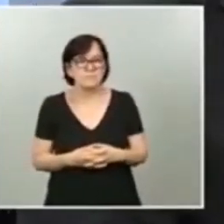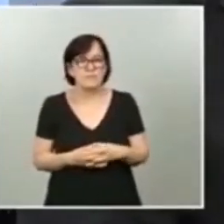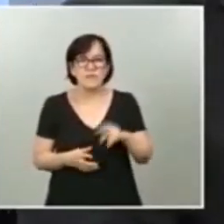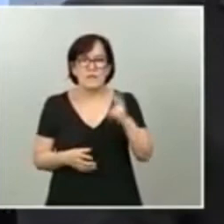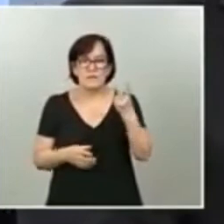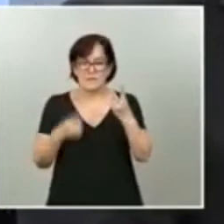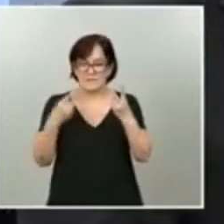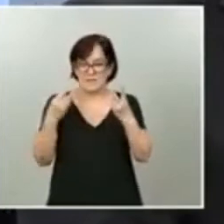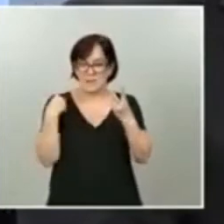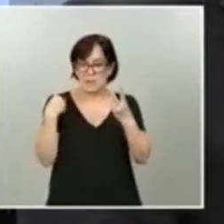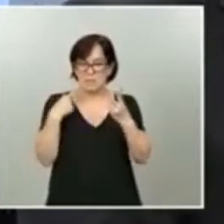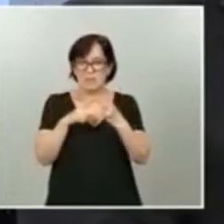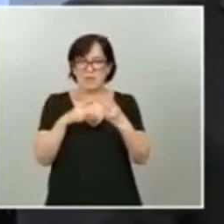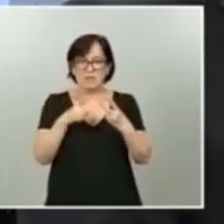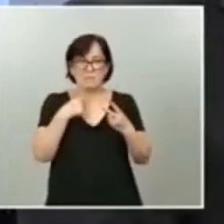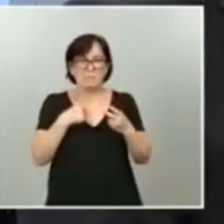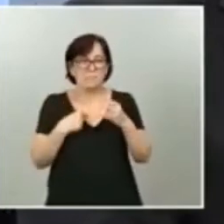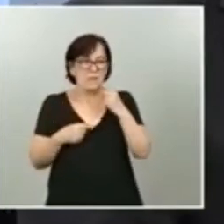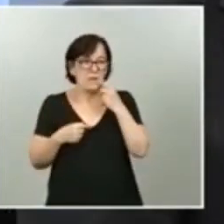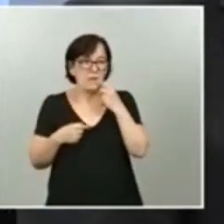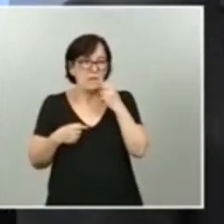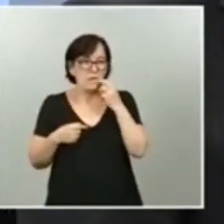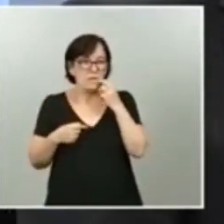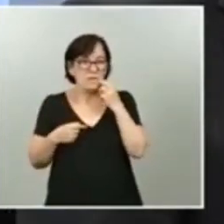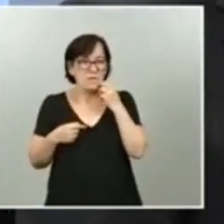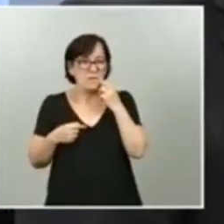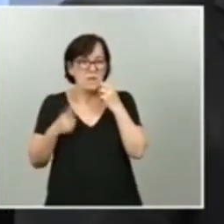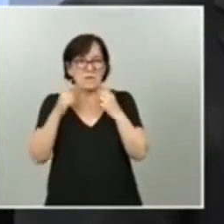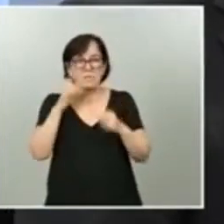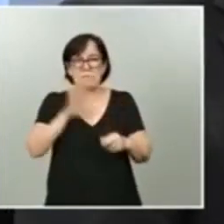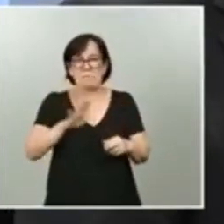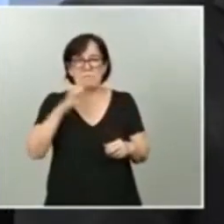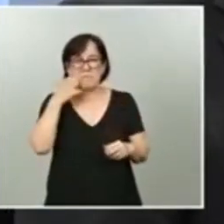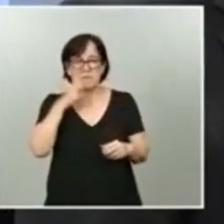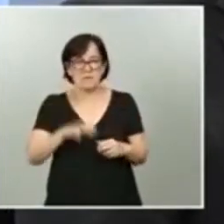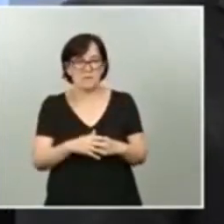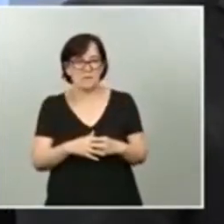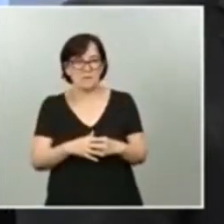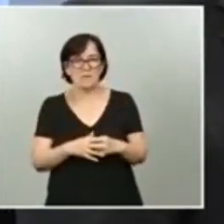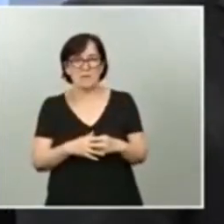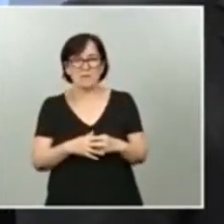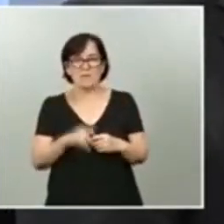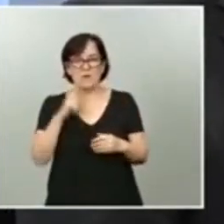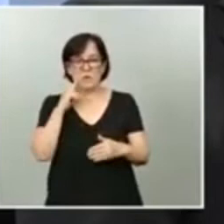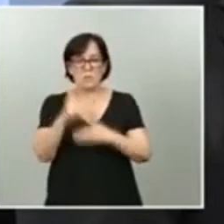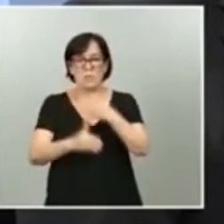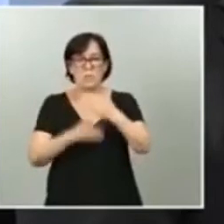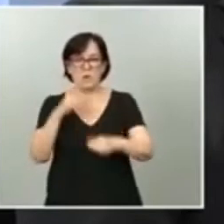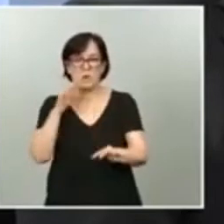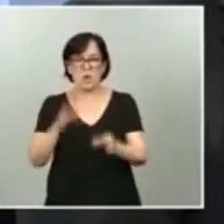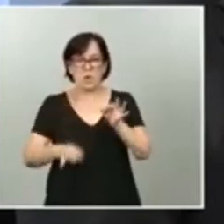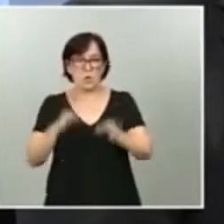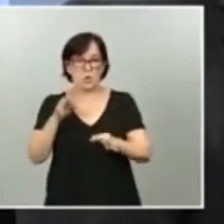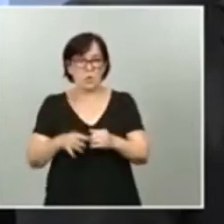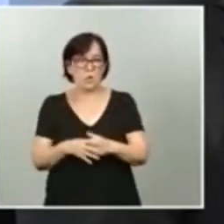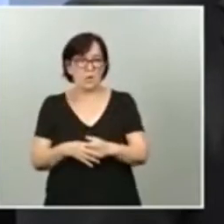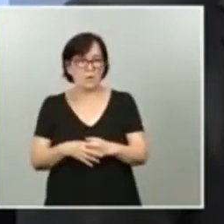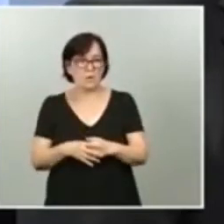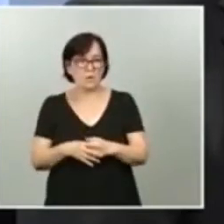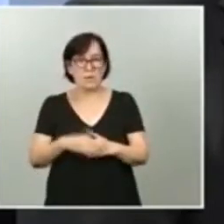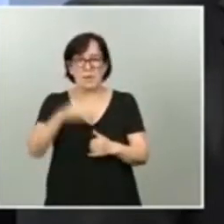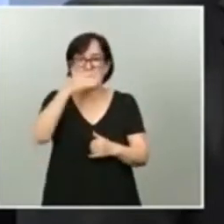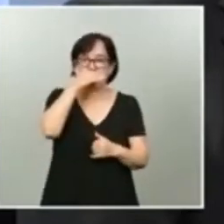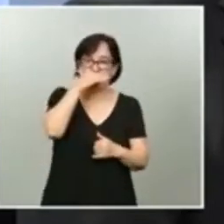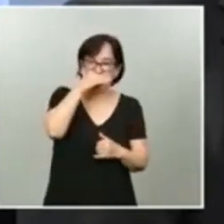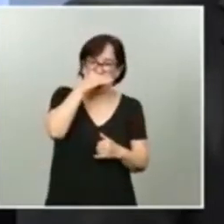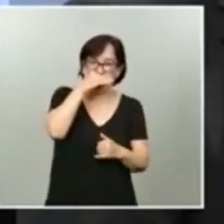me señalaba usted, parecería extraño que si en el marco de un procedimiento judicial Villarejo habla, en este caso